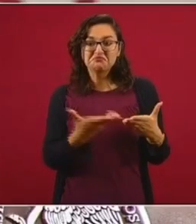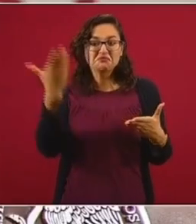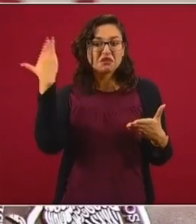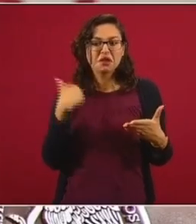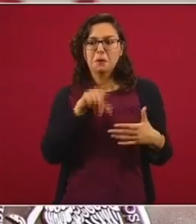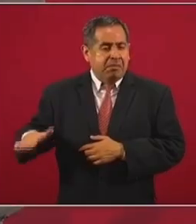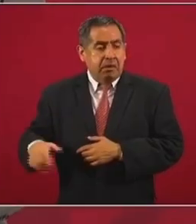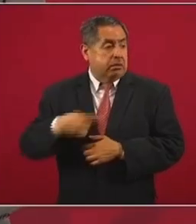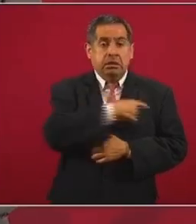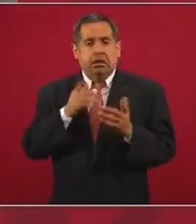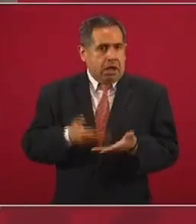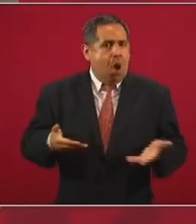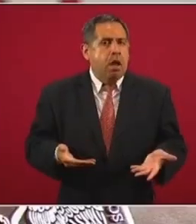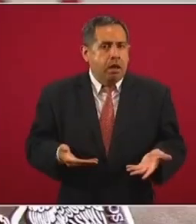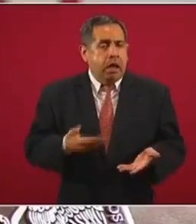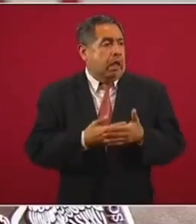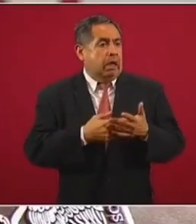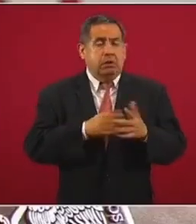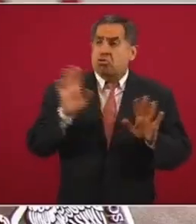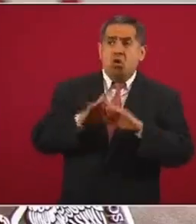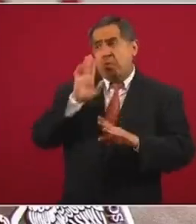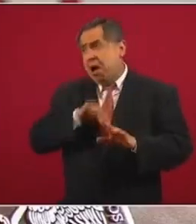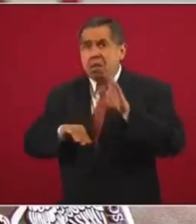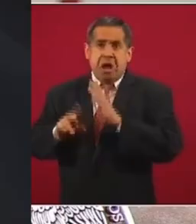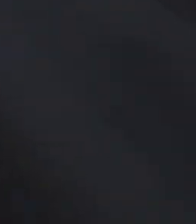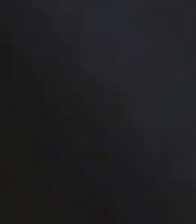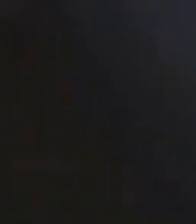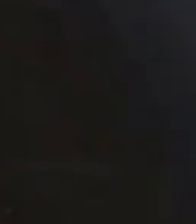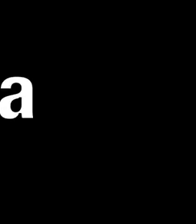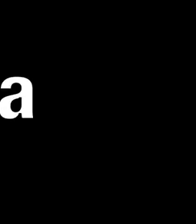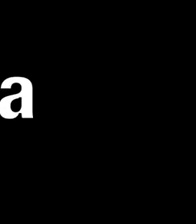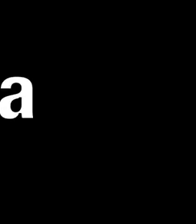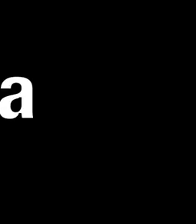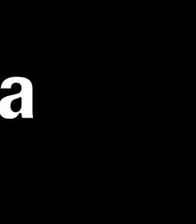denunciaron la hora son tenaces.